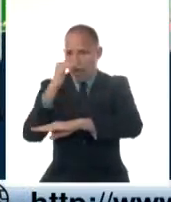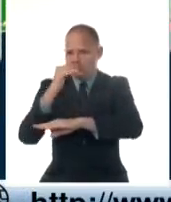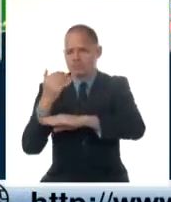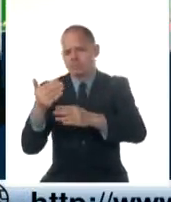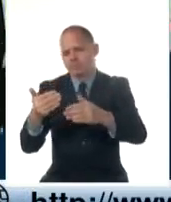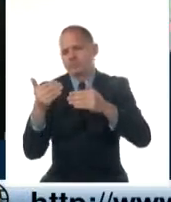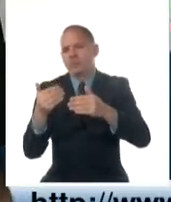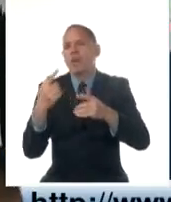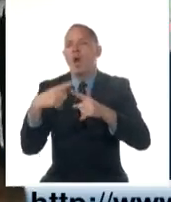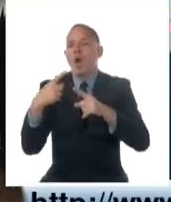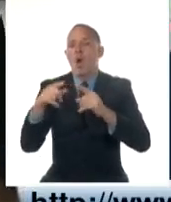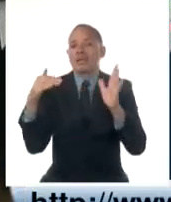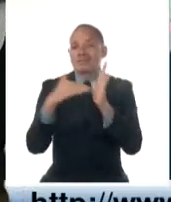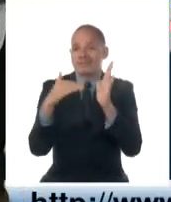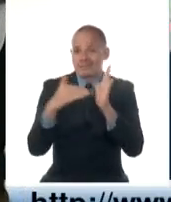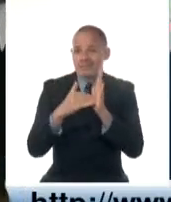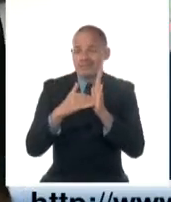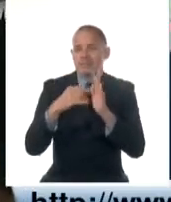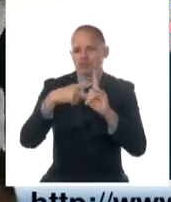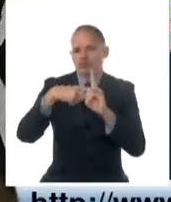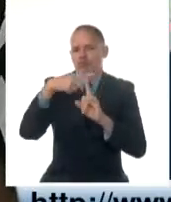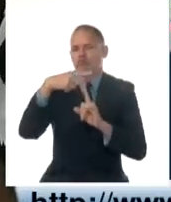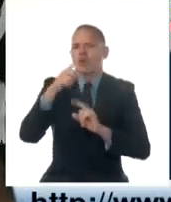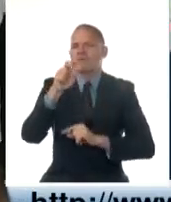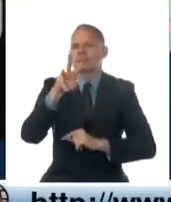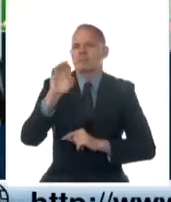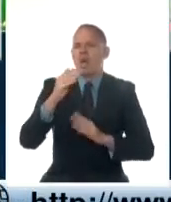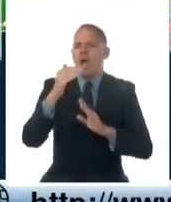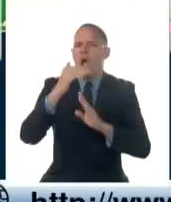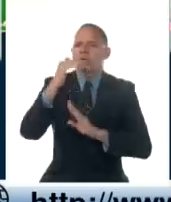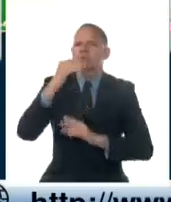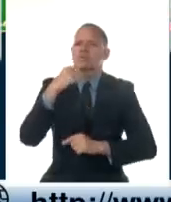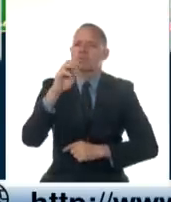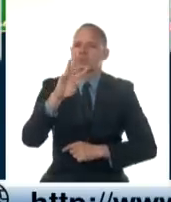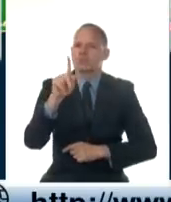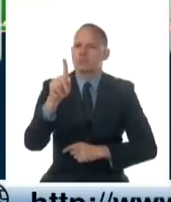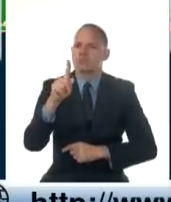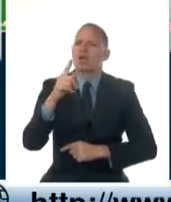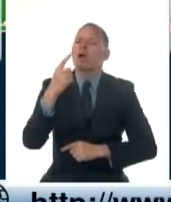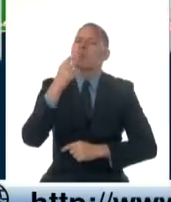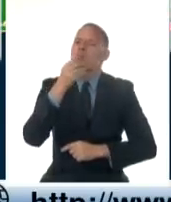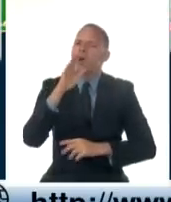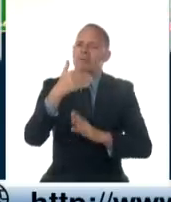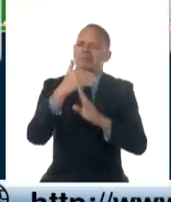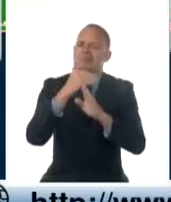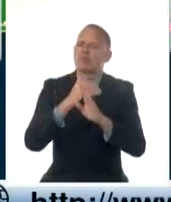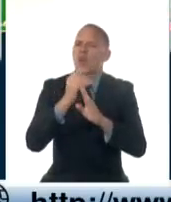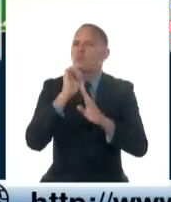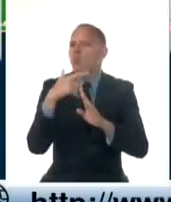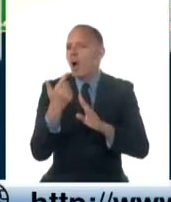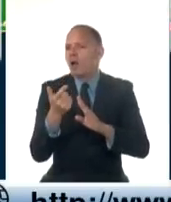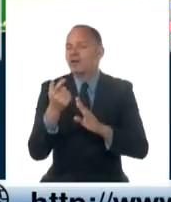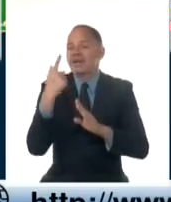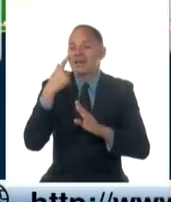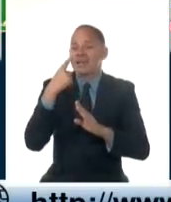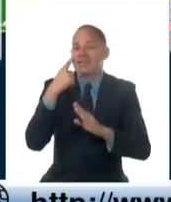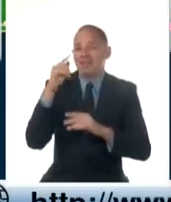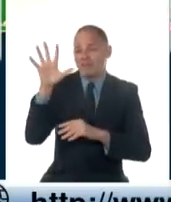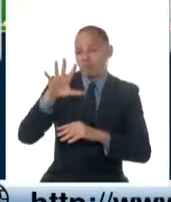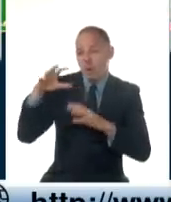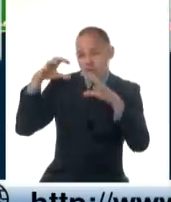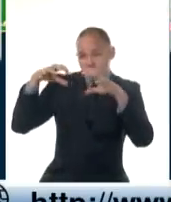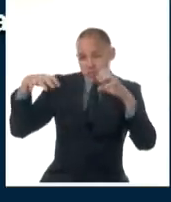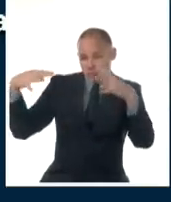tarde con valores de 28 y hasta 31 grados Celsius pueden ser inferiores en las áreas donde persistan los